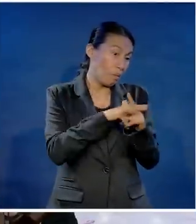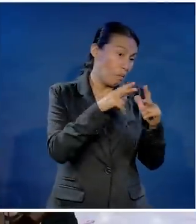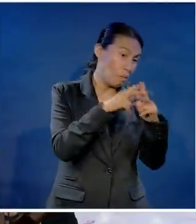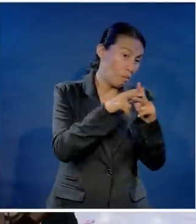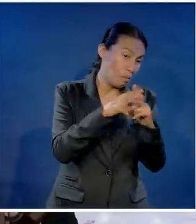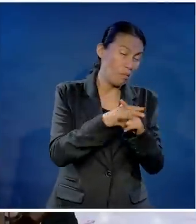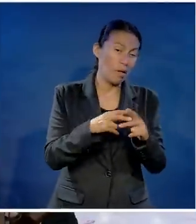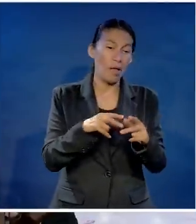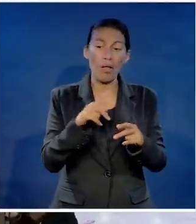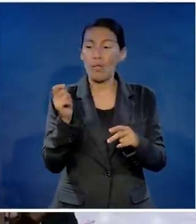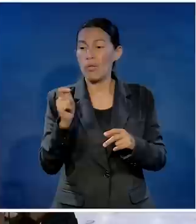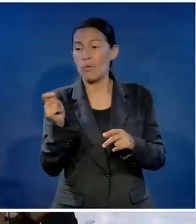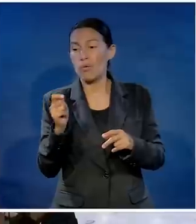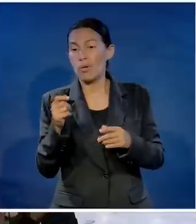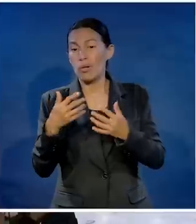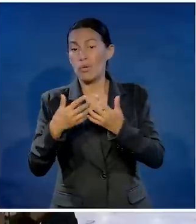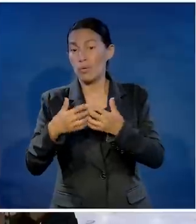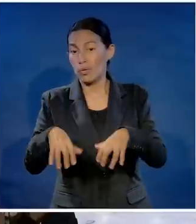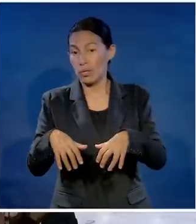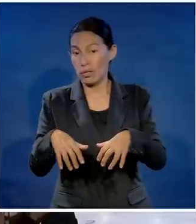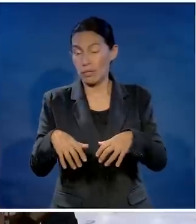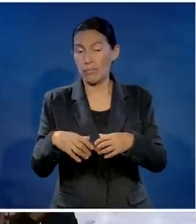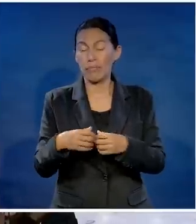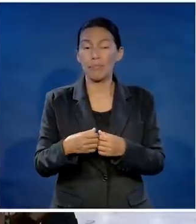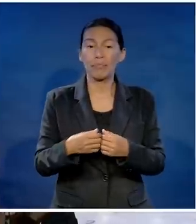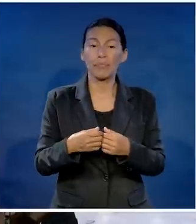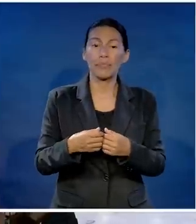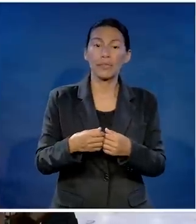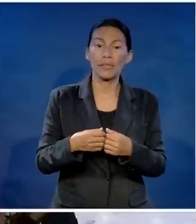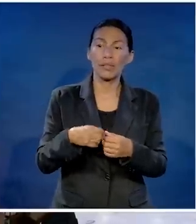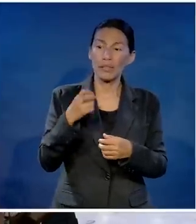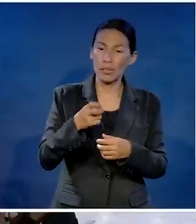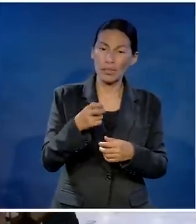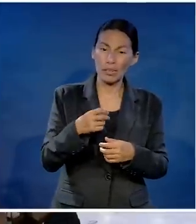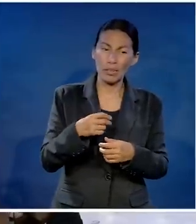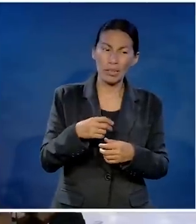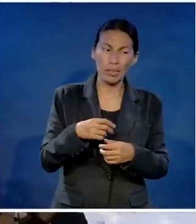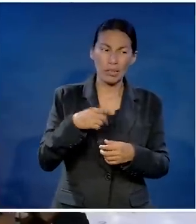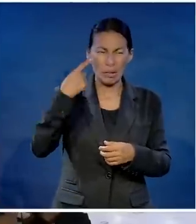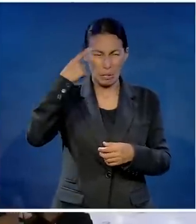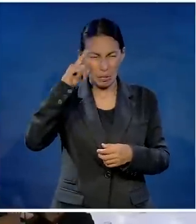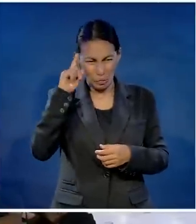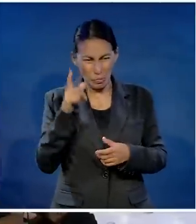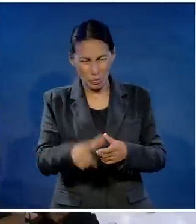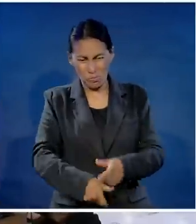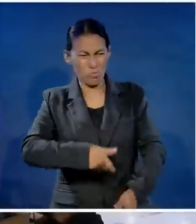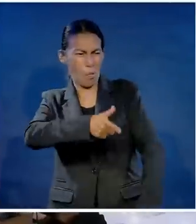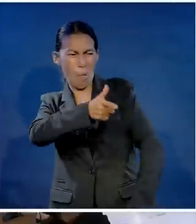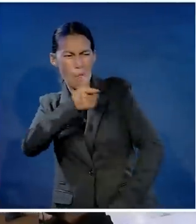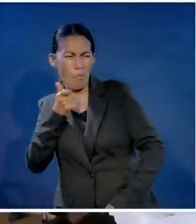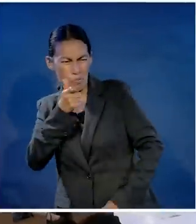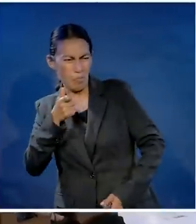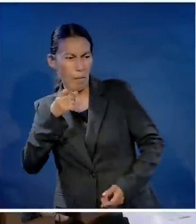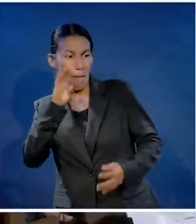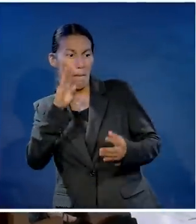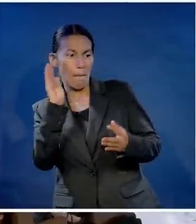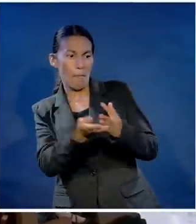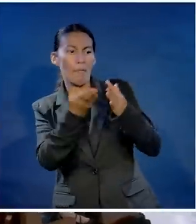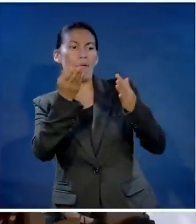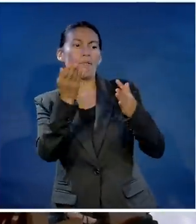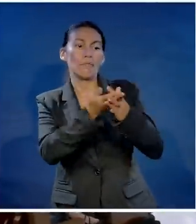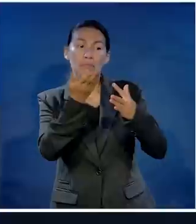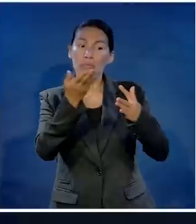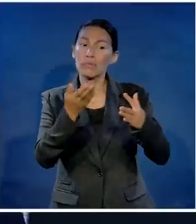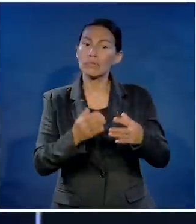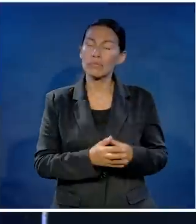se hizo de pleitos en una reunión familiar con un novio de una cuñada y de pronto se encendió. Se encendió tanto que tomó un arma y lo